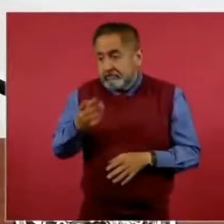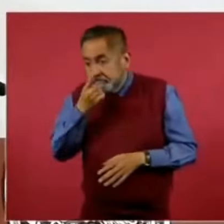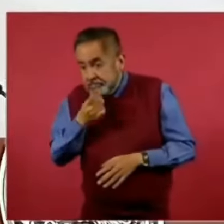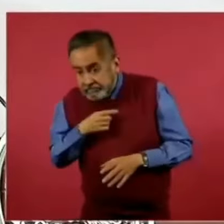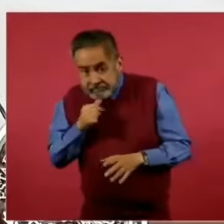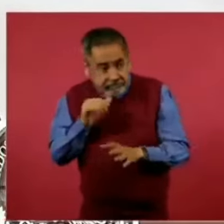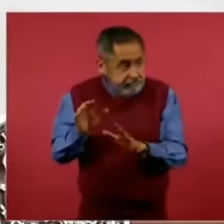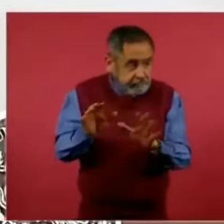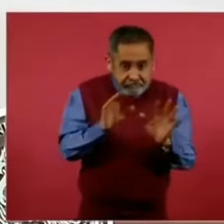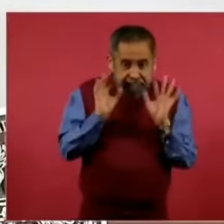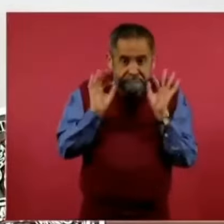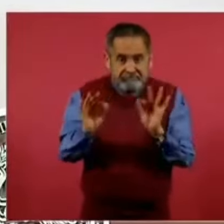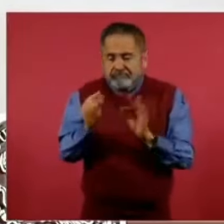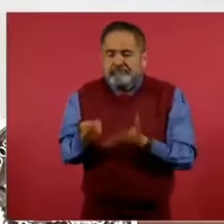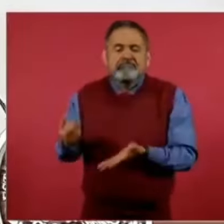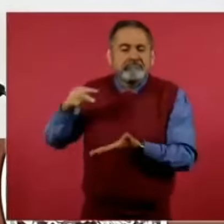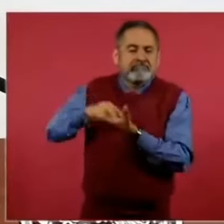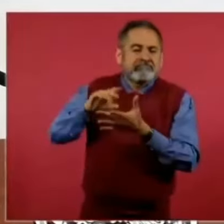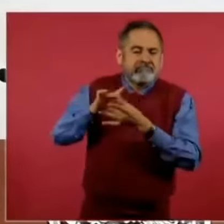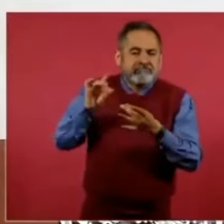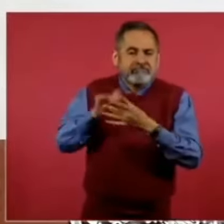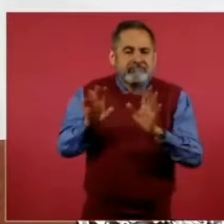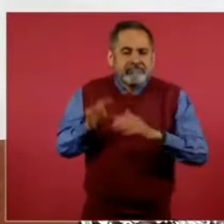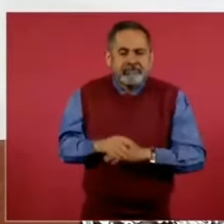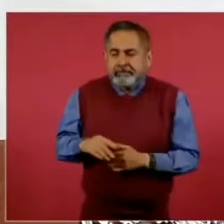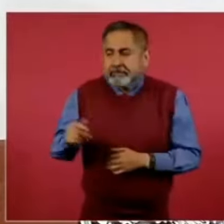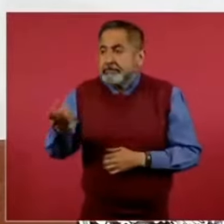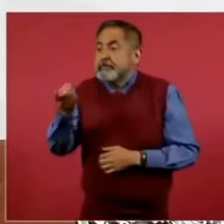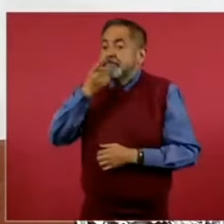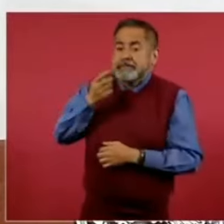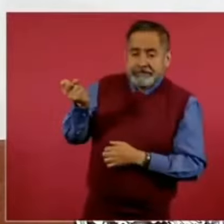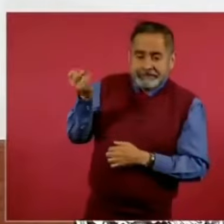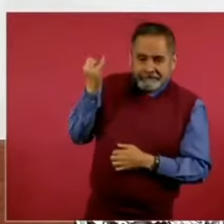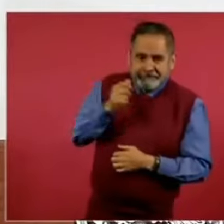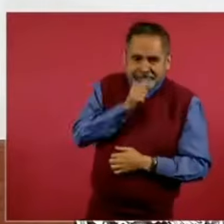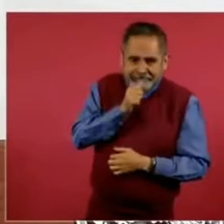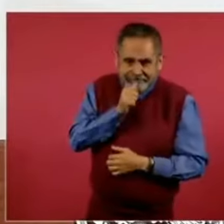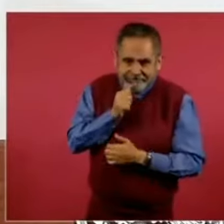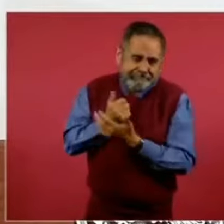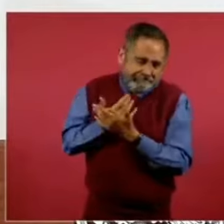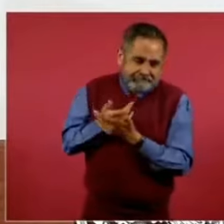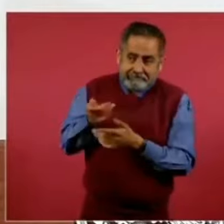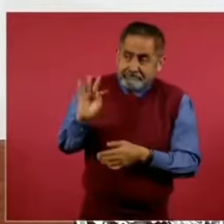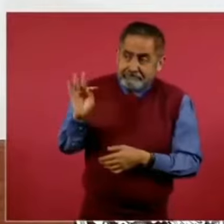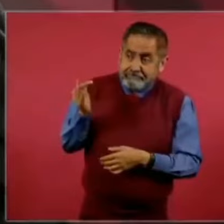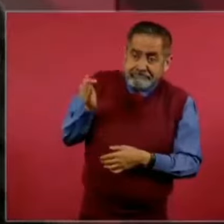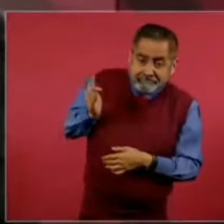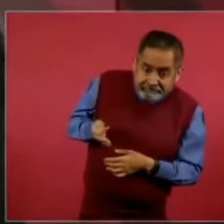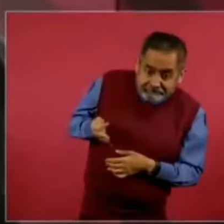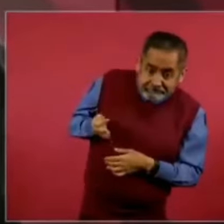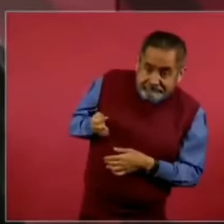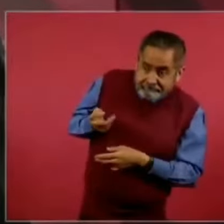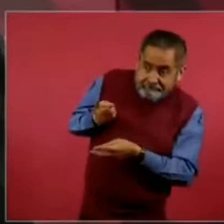sí, pero si acepta,